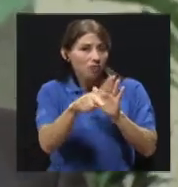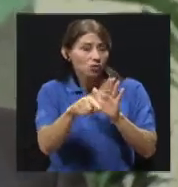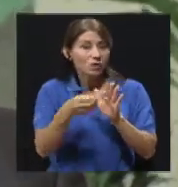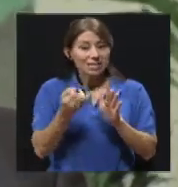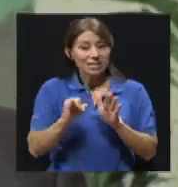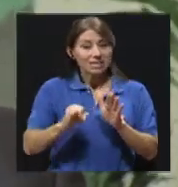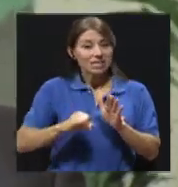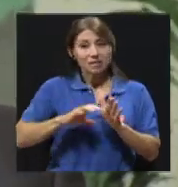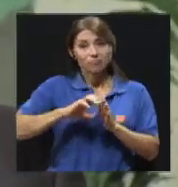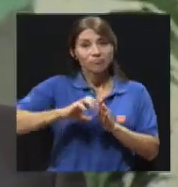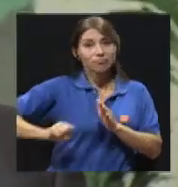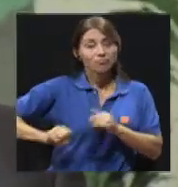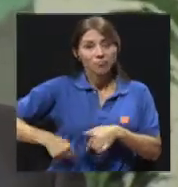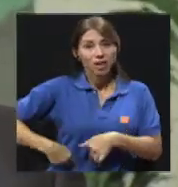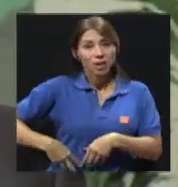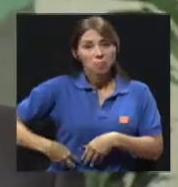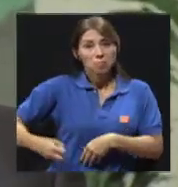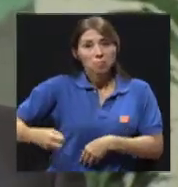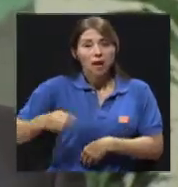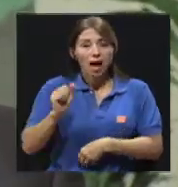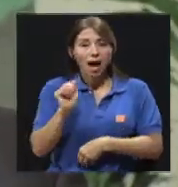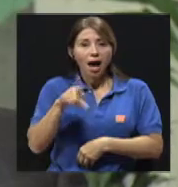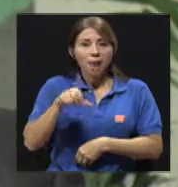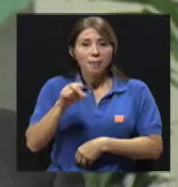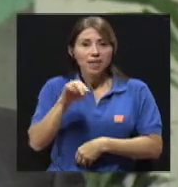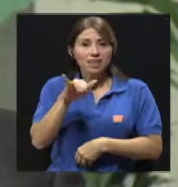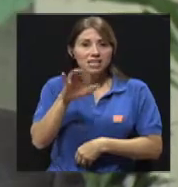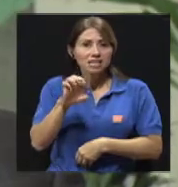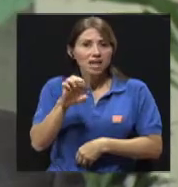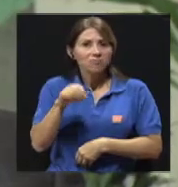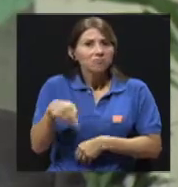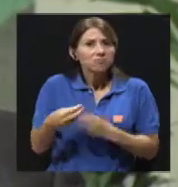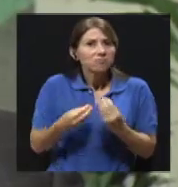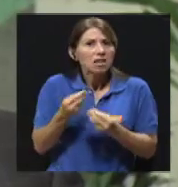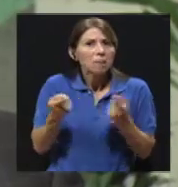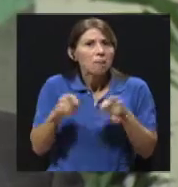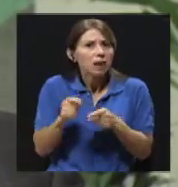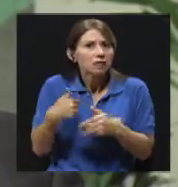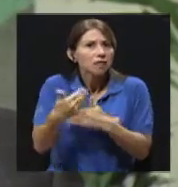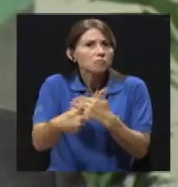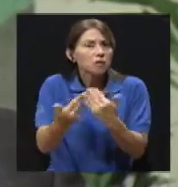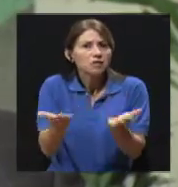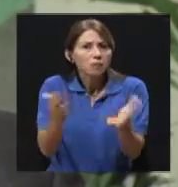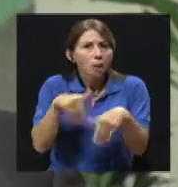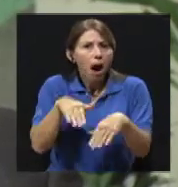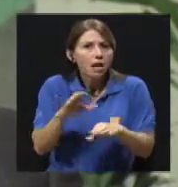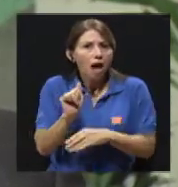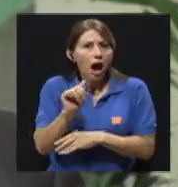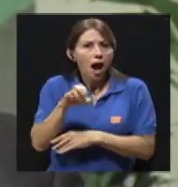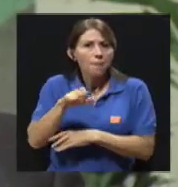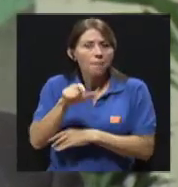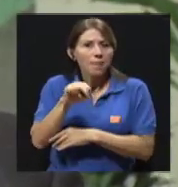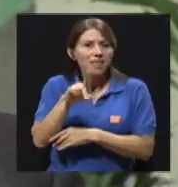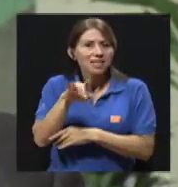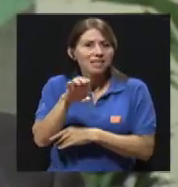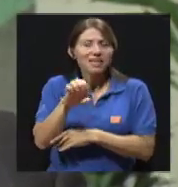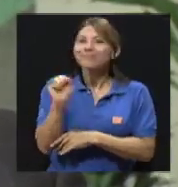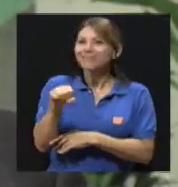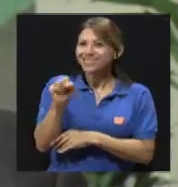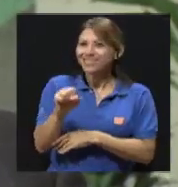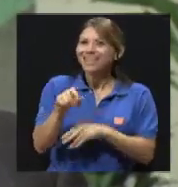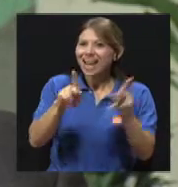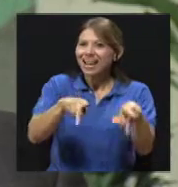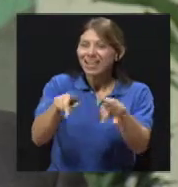la pregunta porque la población con mucha frecuencia nos hace ese cuestionamiento, ¿qué va a pasar? ¿para qué servía el apéndice?